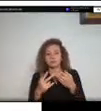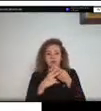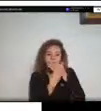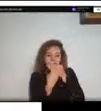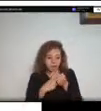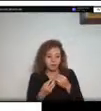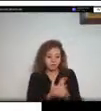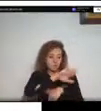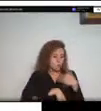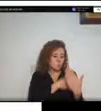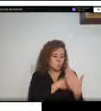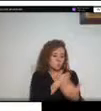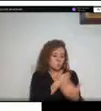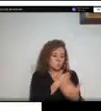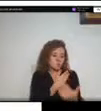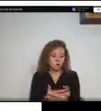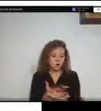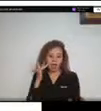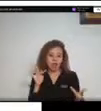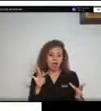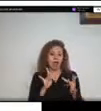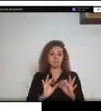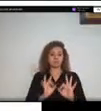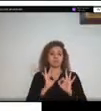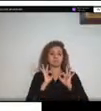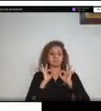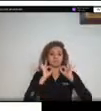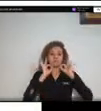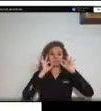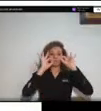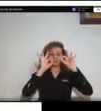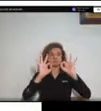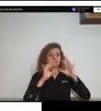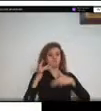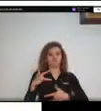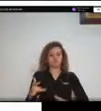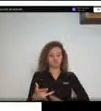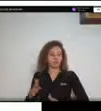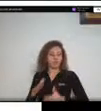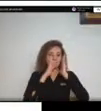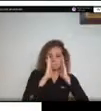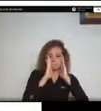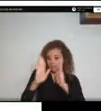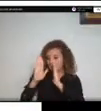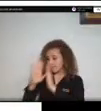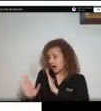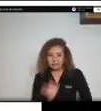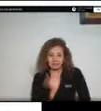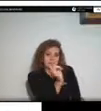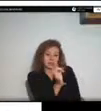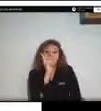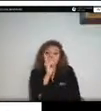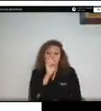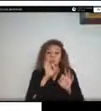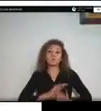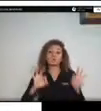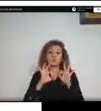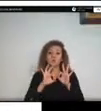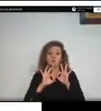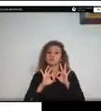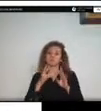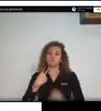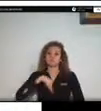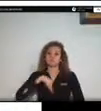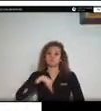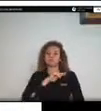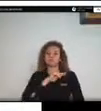disponibilidad para una adecuada respuesta a la emergencia sin embargo no podemos desconocer que somos un actor más en el territorio